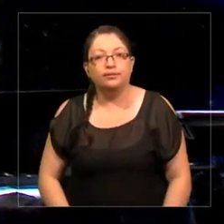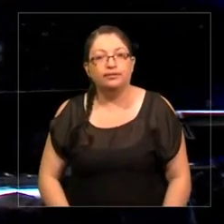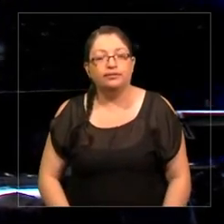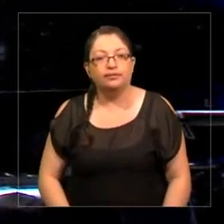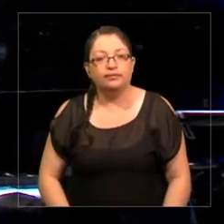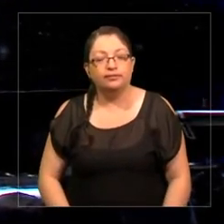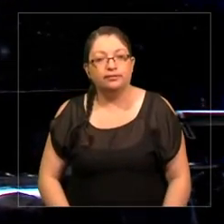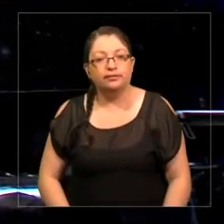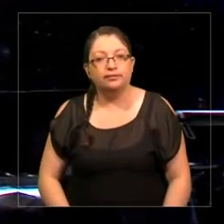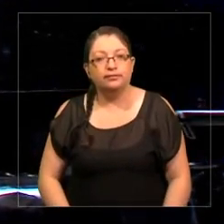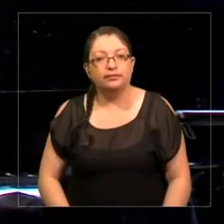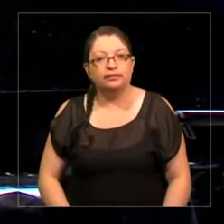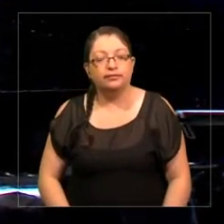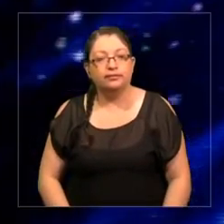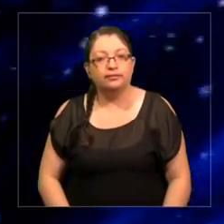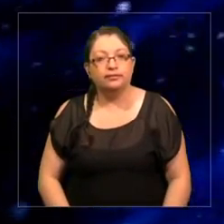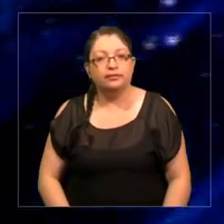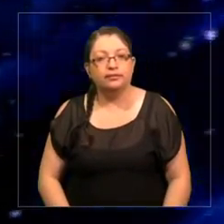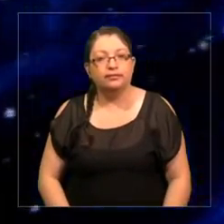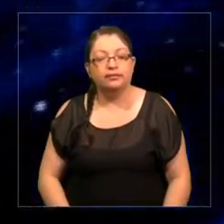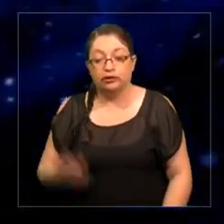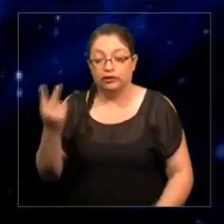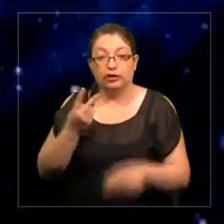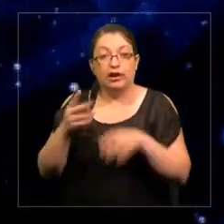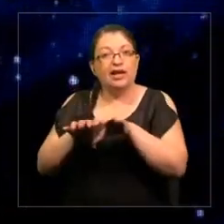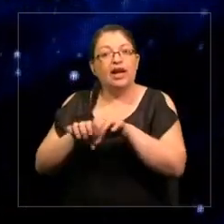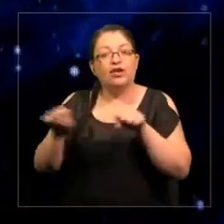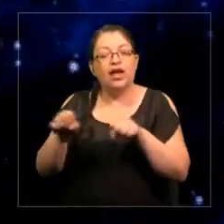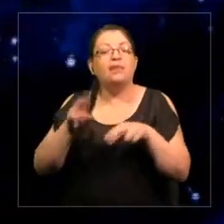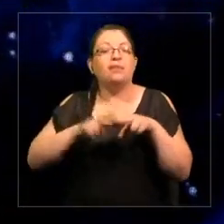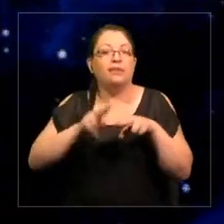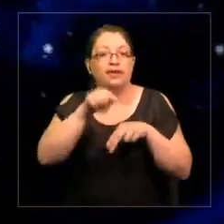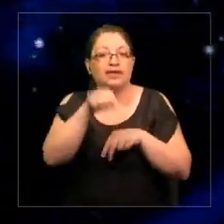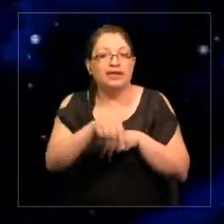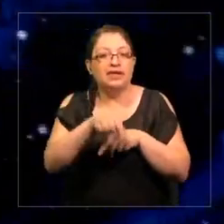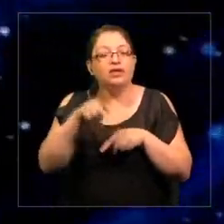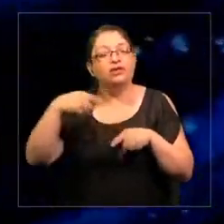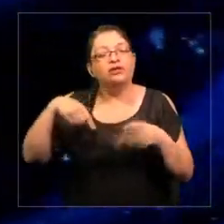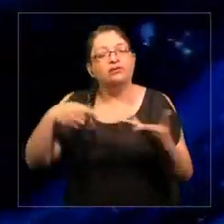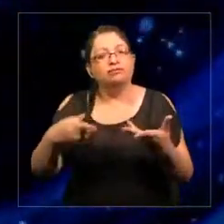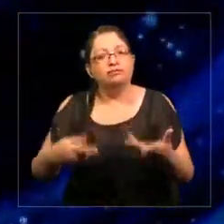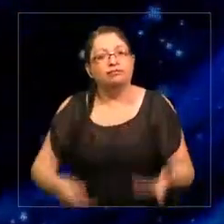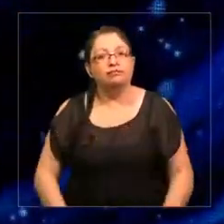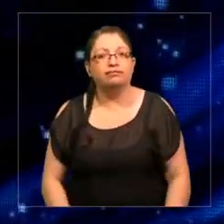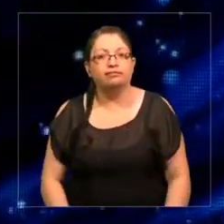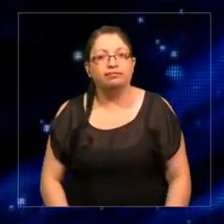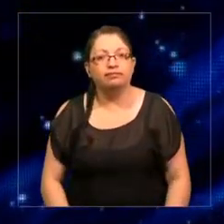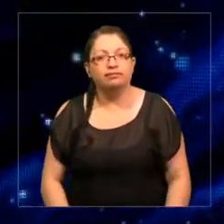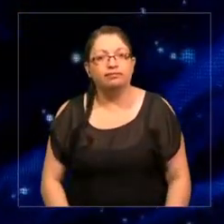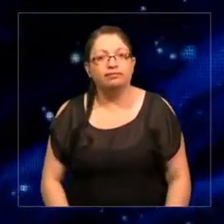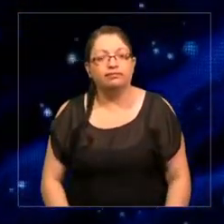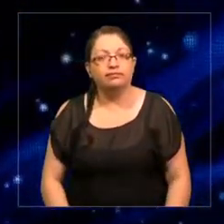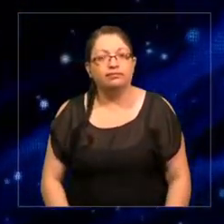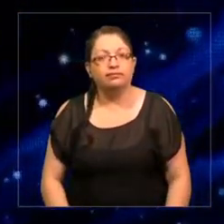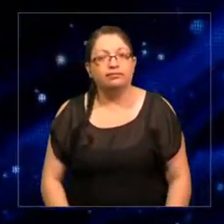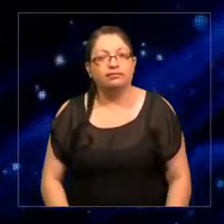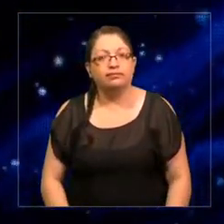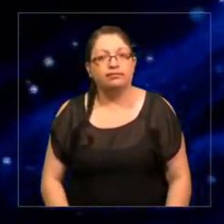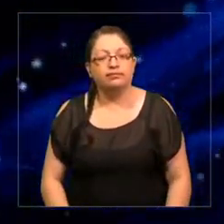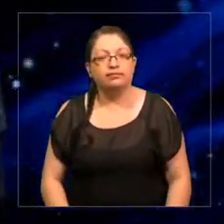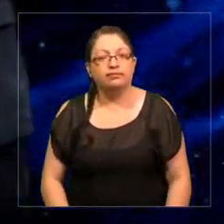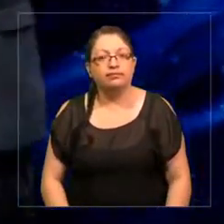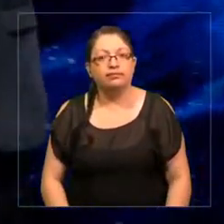yo agregue, o sea, acordé hacer esto, y saqué de toda esta